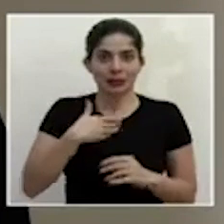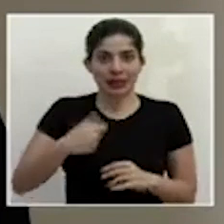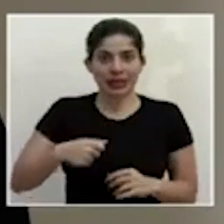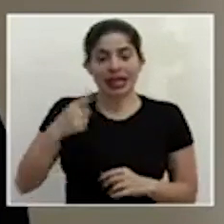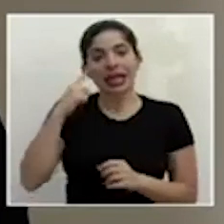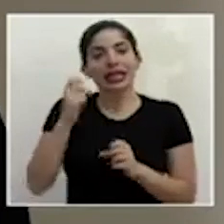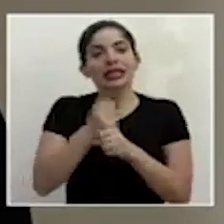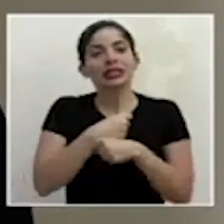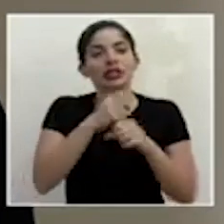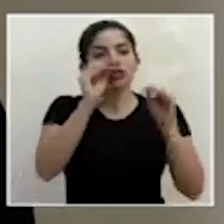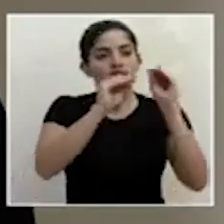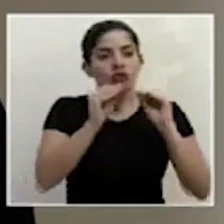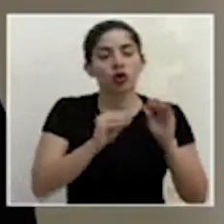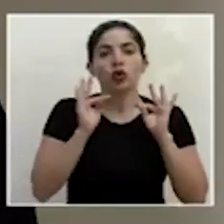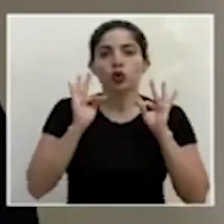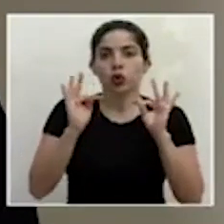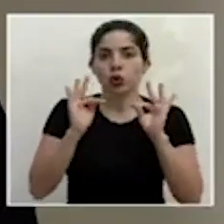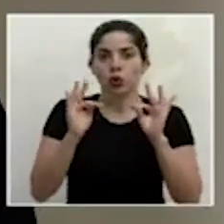tutorial